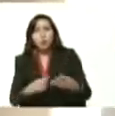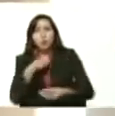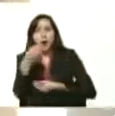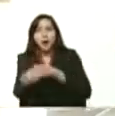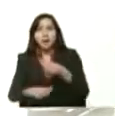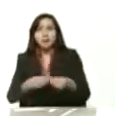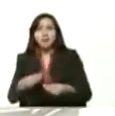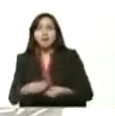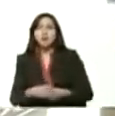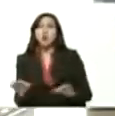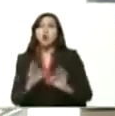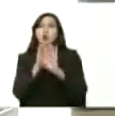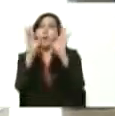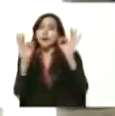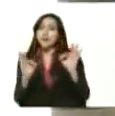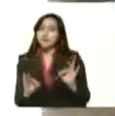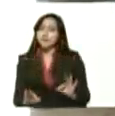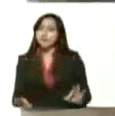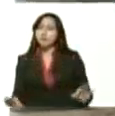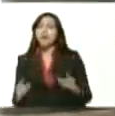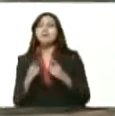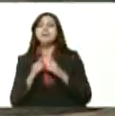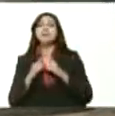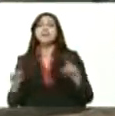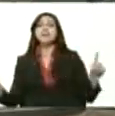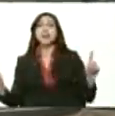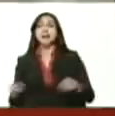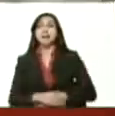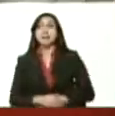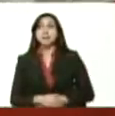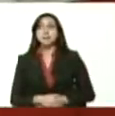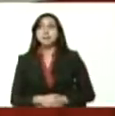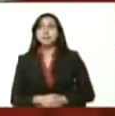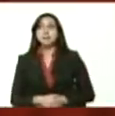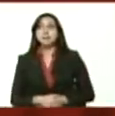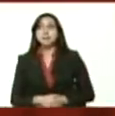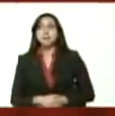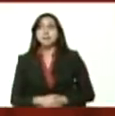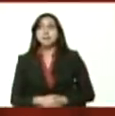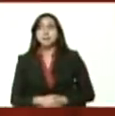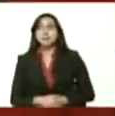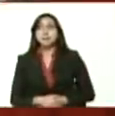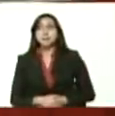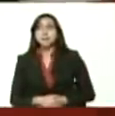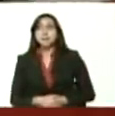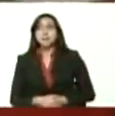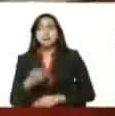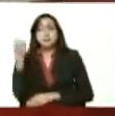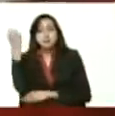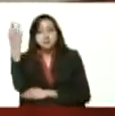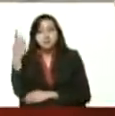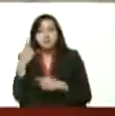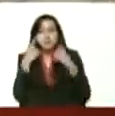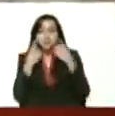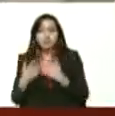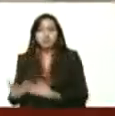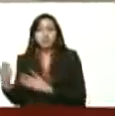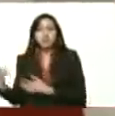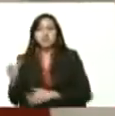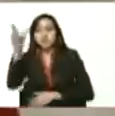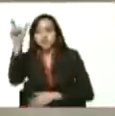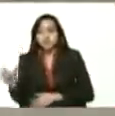producto diferente y por eso voy a dejar en el uso de la palabra a nuestro